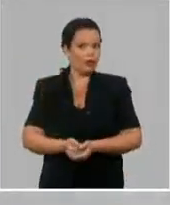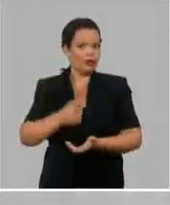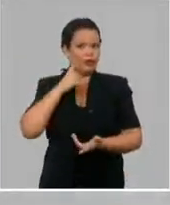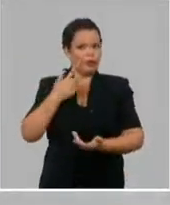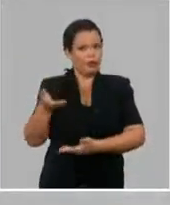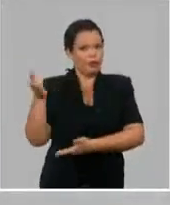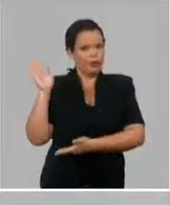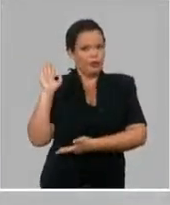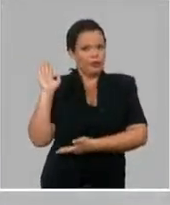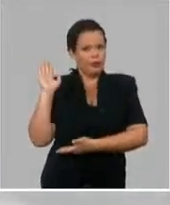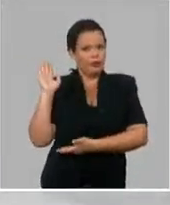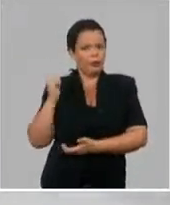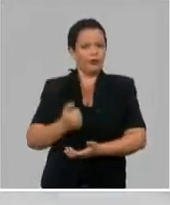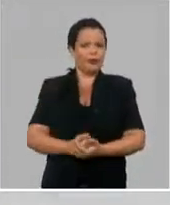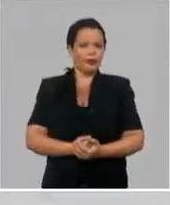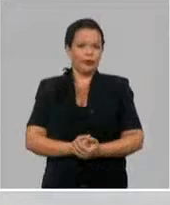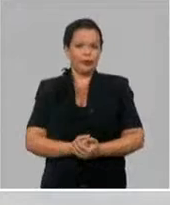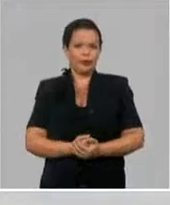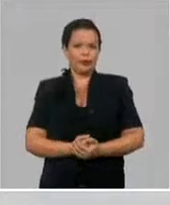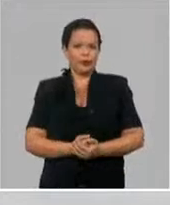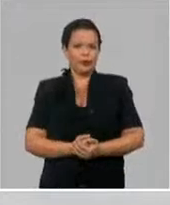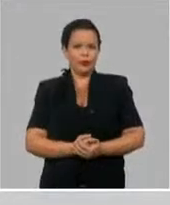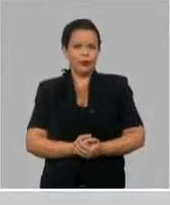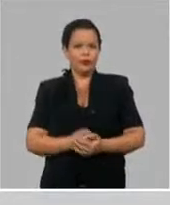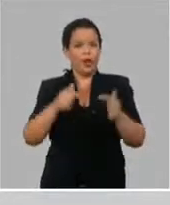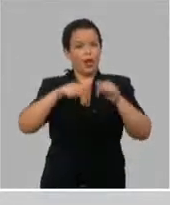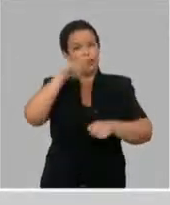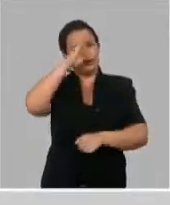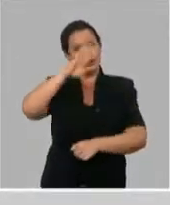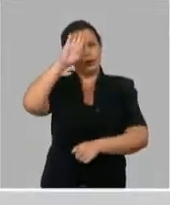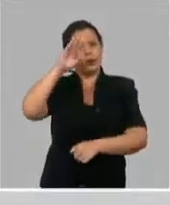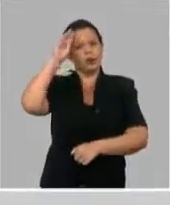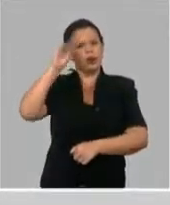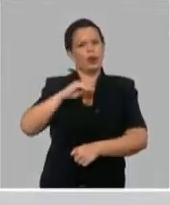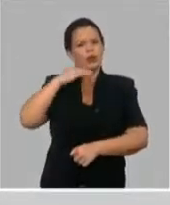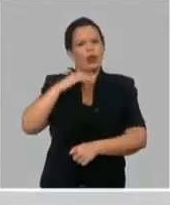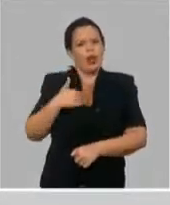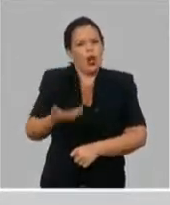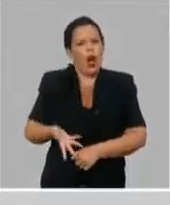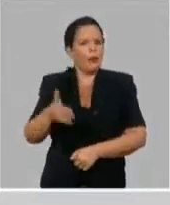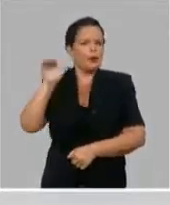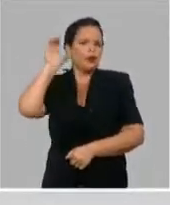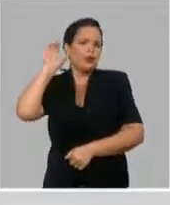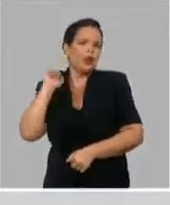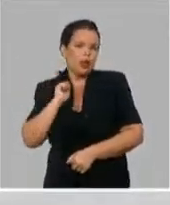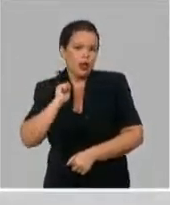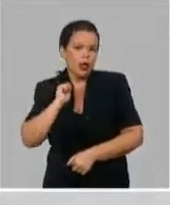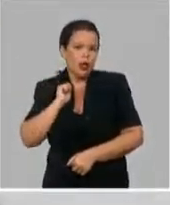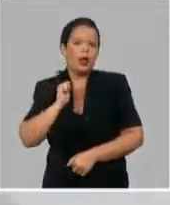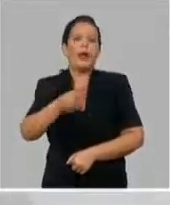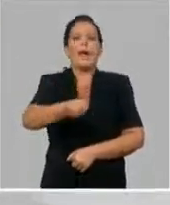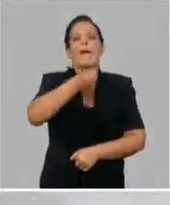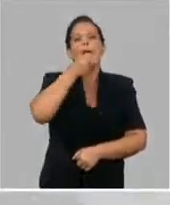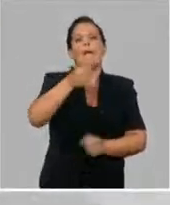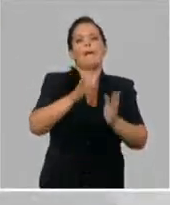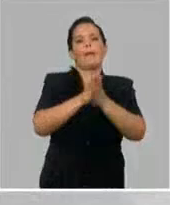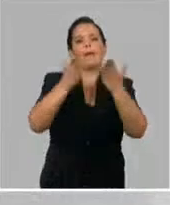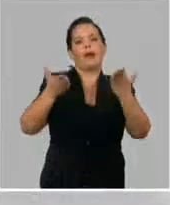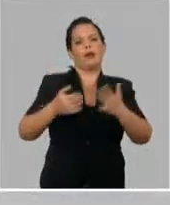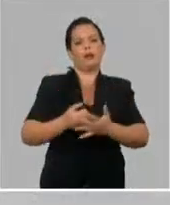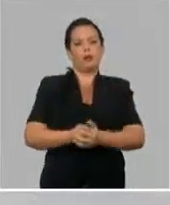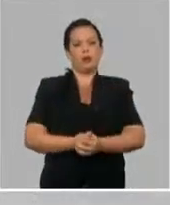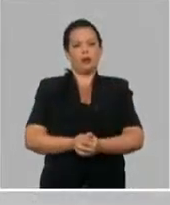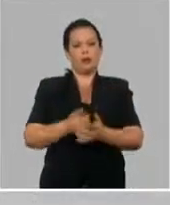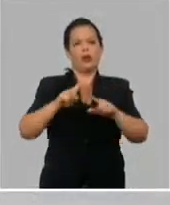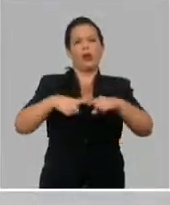Ahora, ¿cómo conocemos nosotros de esto? En primer lugar, a través de la prensa. Porque la comunicación que hubo de los